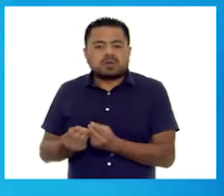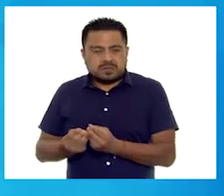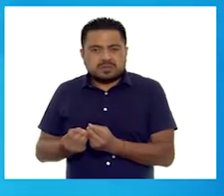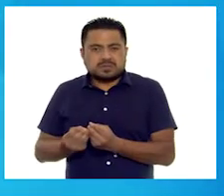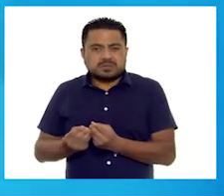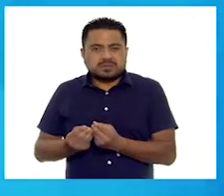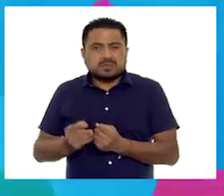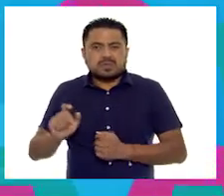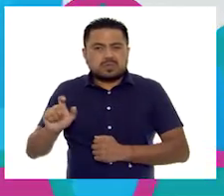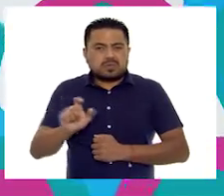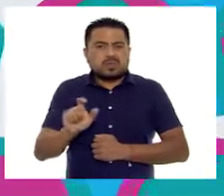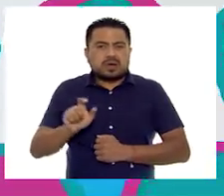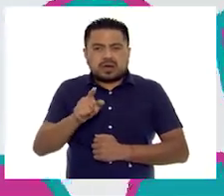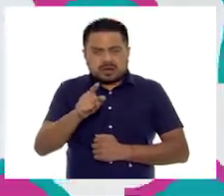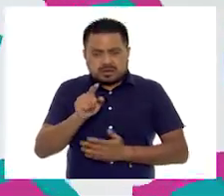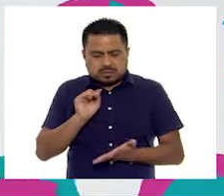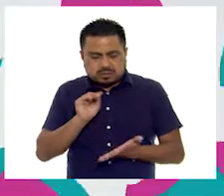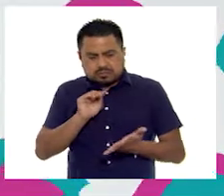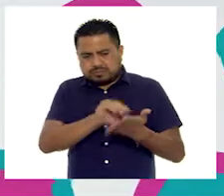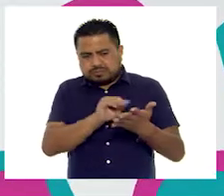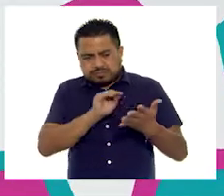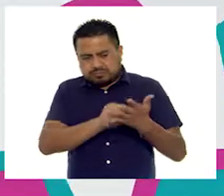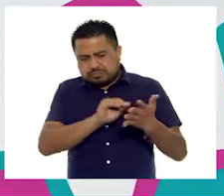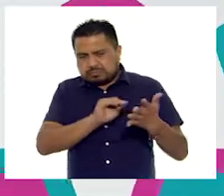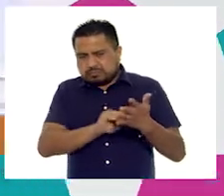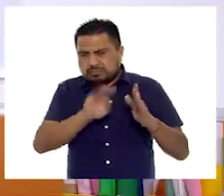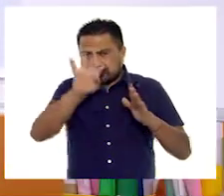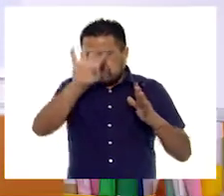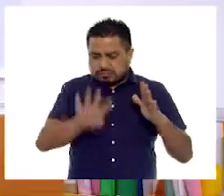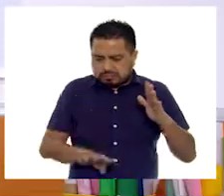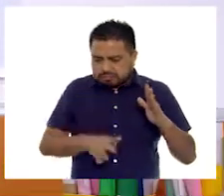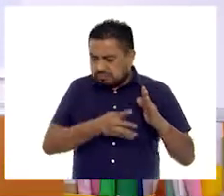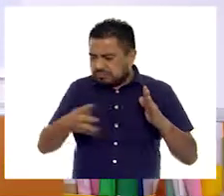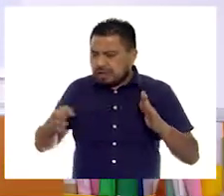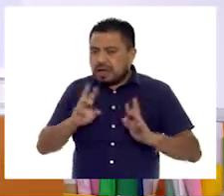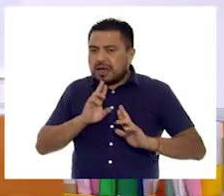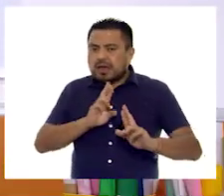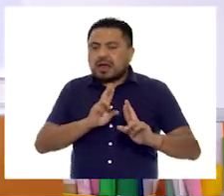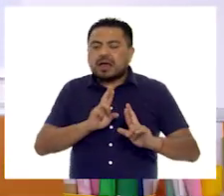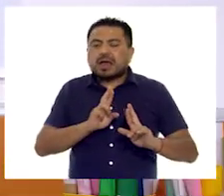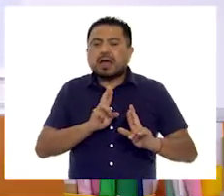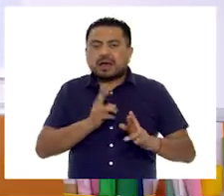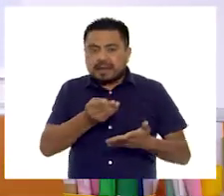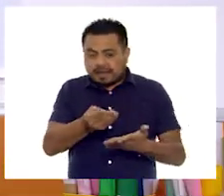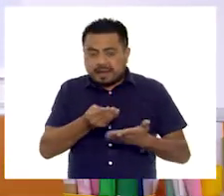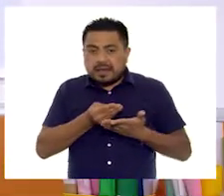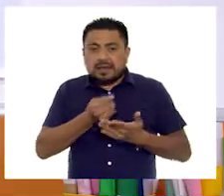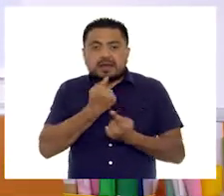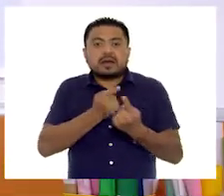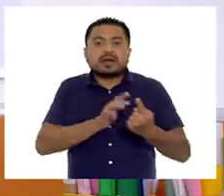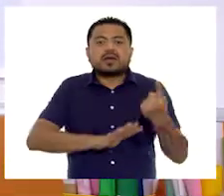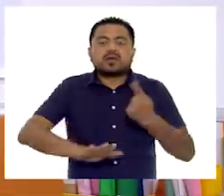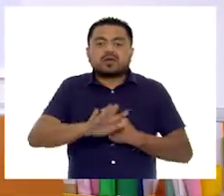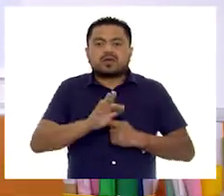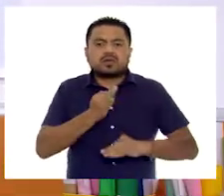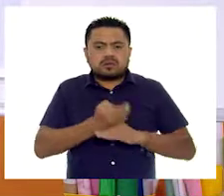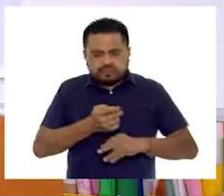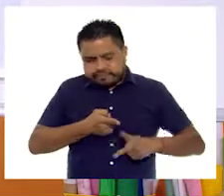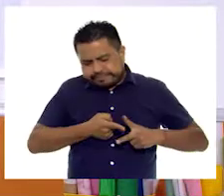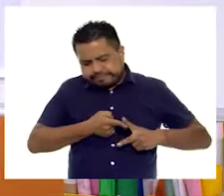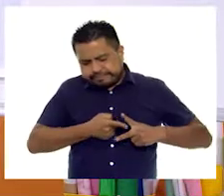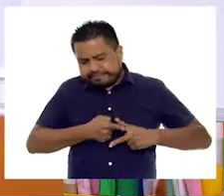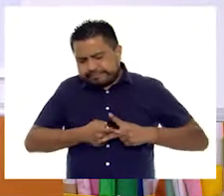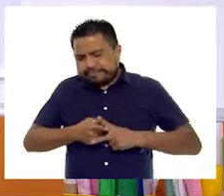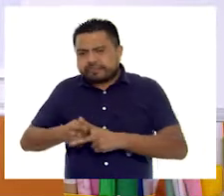Una vez que nosotros llenemos estas casillas con las respuestas que nos manden nuestras niñas y niños, vamos a contabilizar